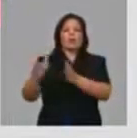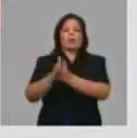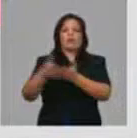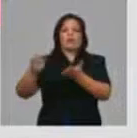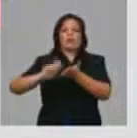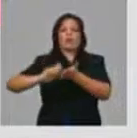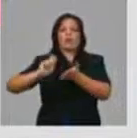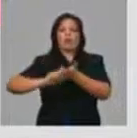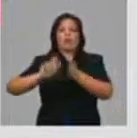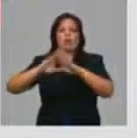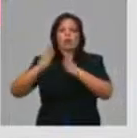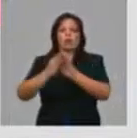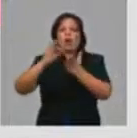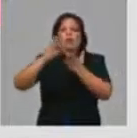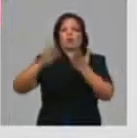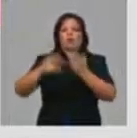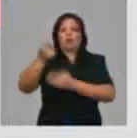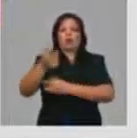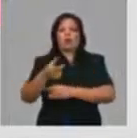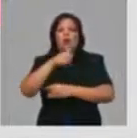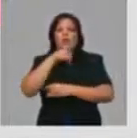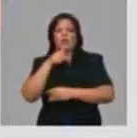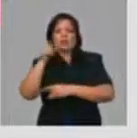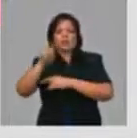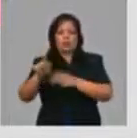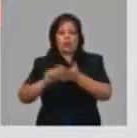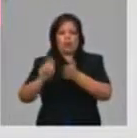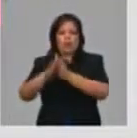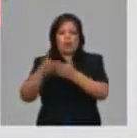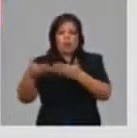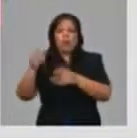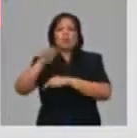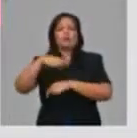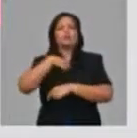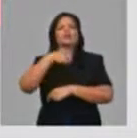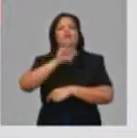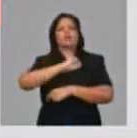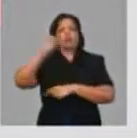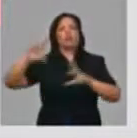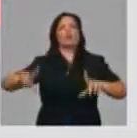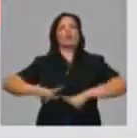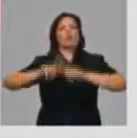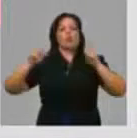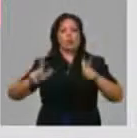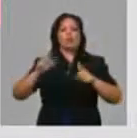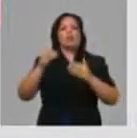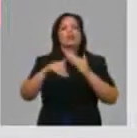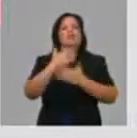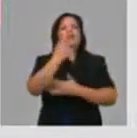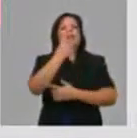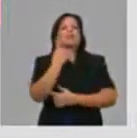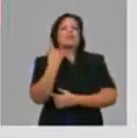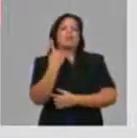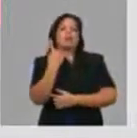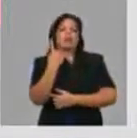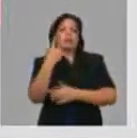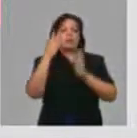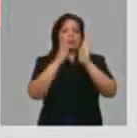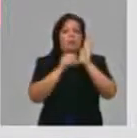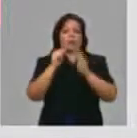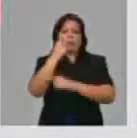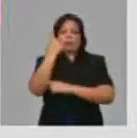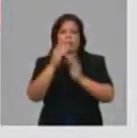primer día del mes. Eso lo hemos logrado, reitero, con mucha extensión en los últimos meses. Hemos podido incluso